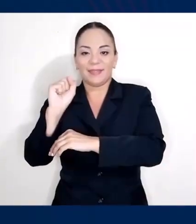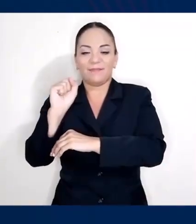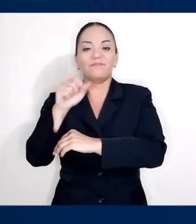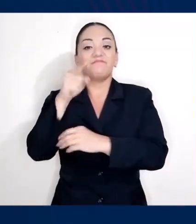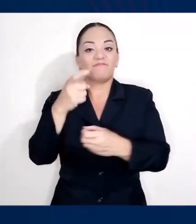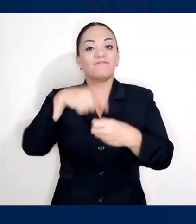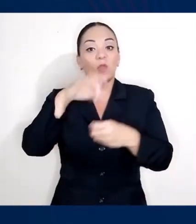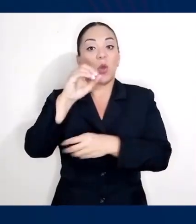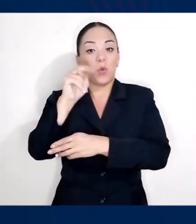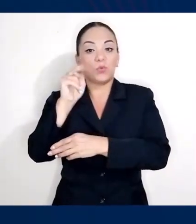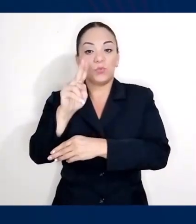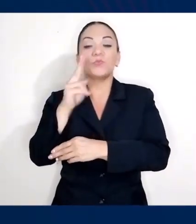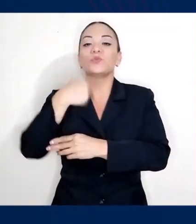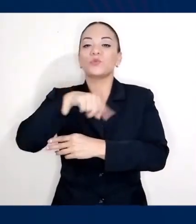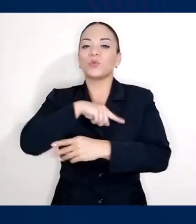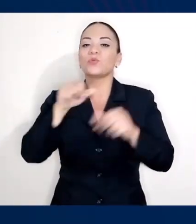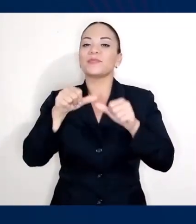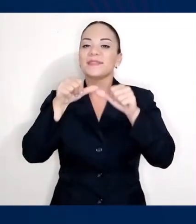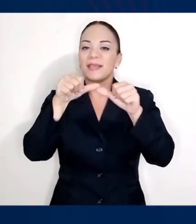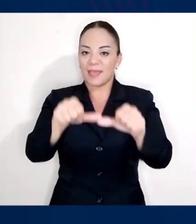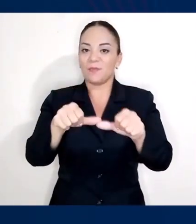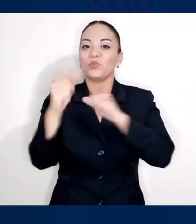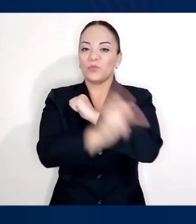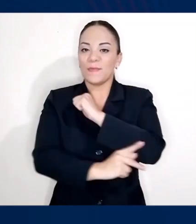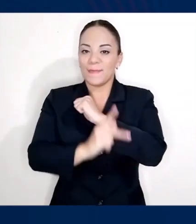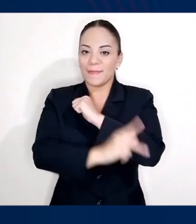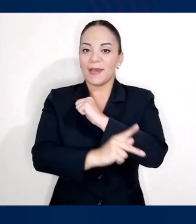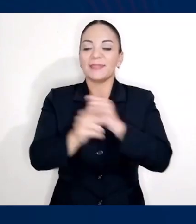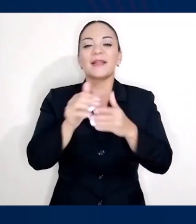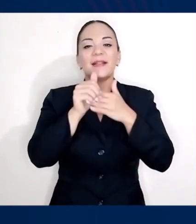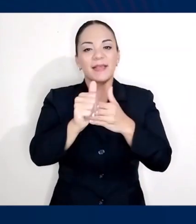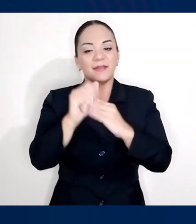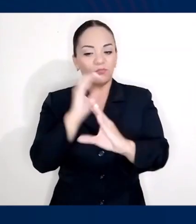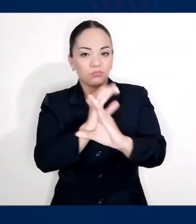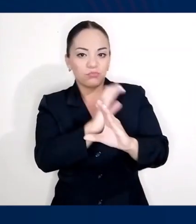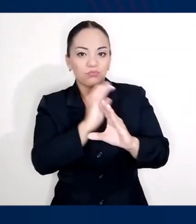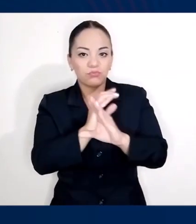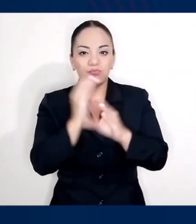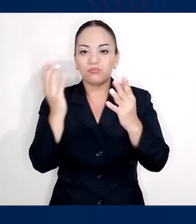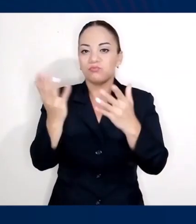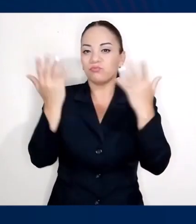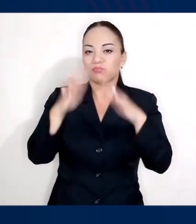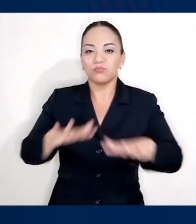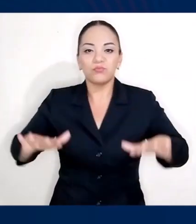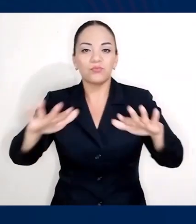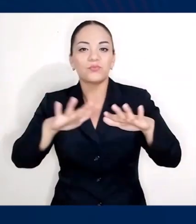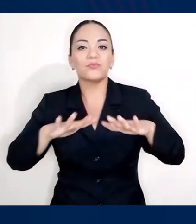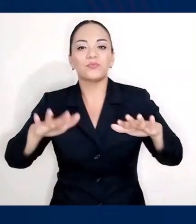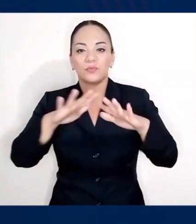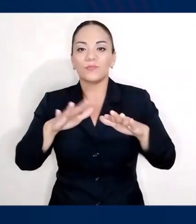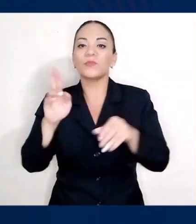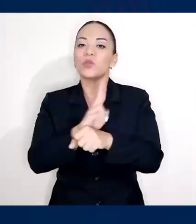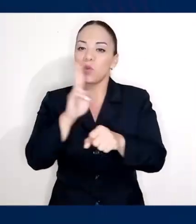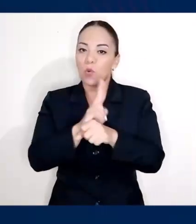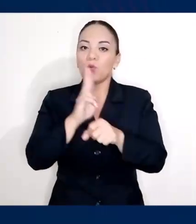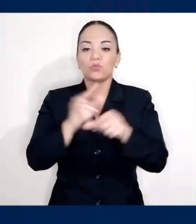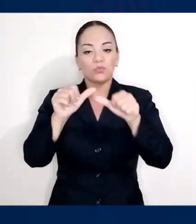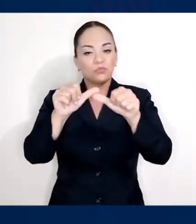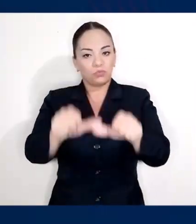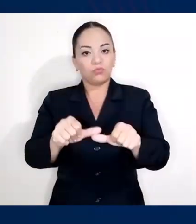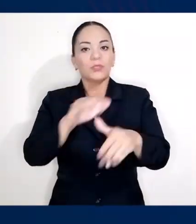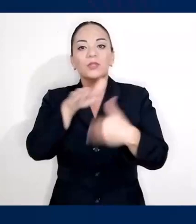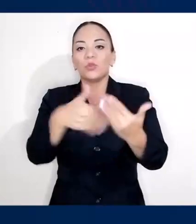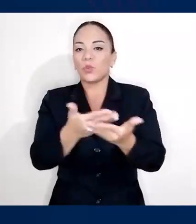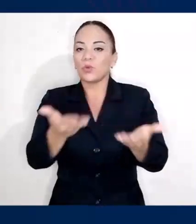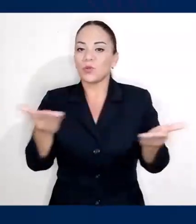Naciones Unidas y que seguimos siendo líderes mundiales en conservación y en el uso sostenible de los recursos